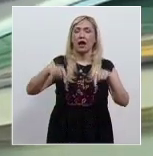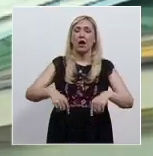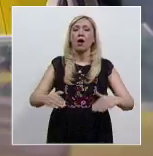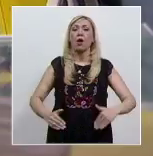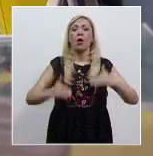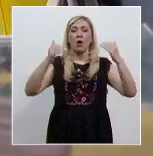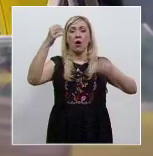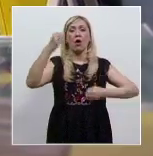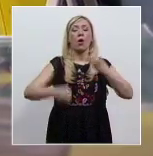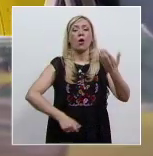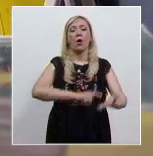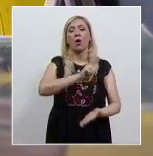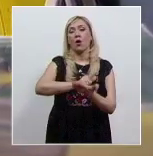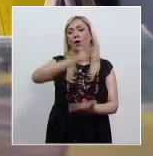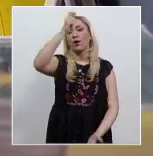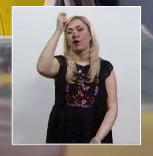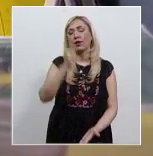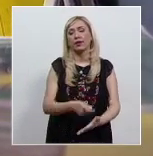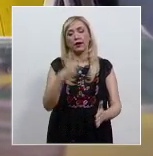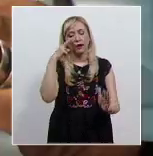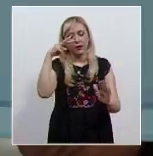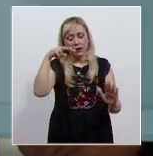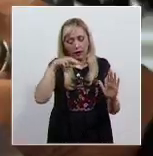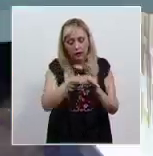fije los criterios respectivos.